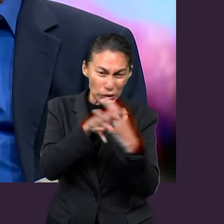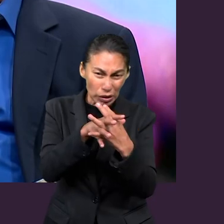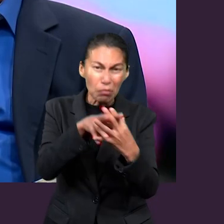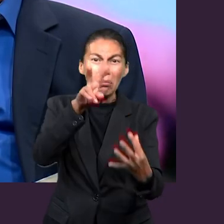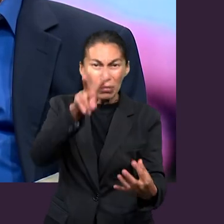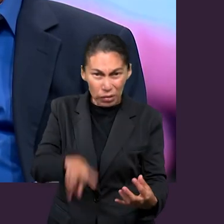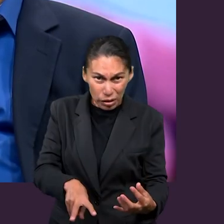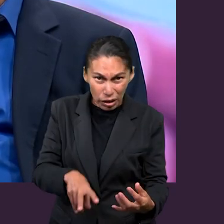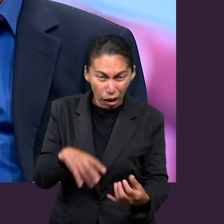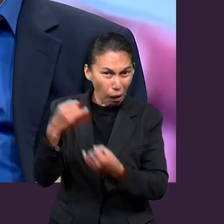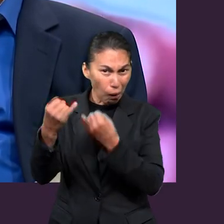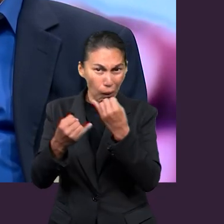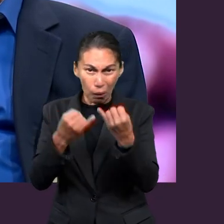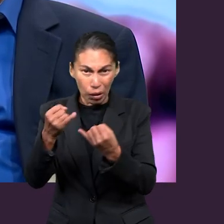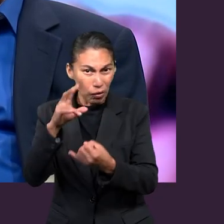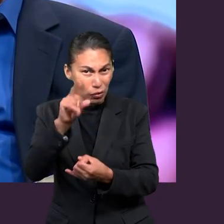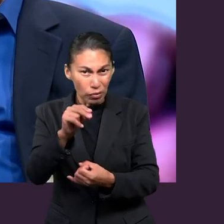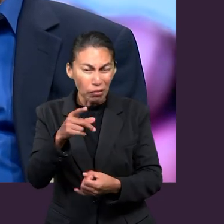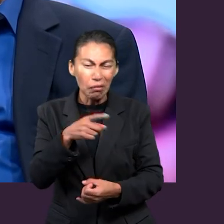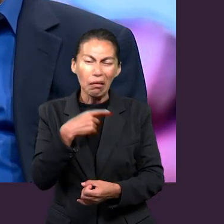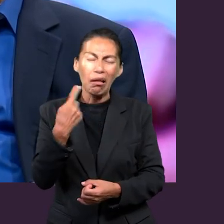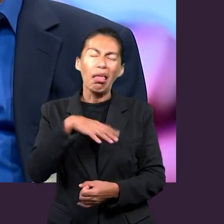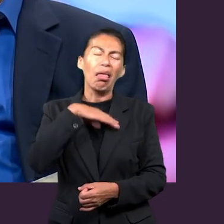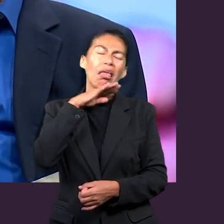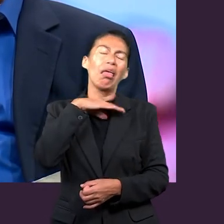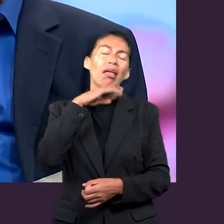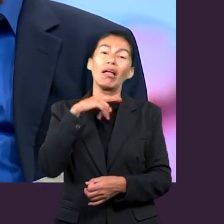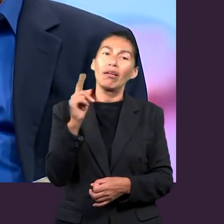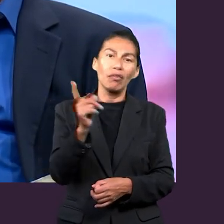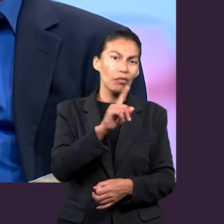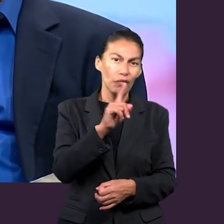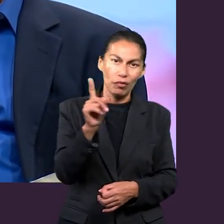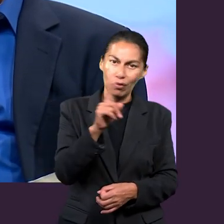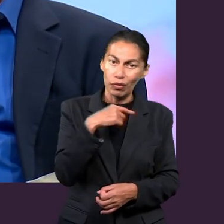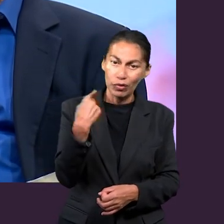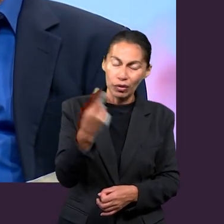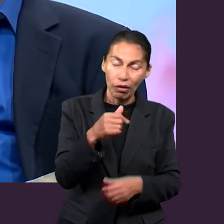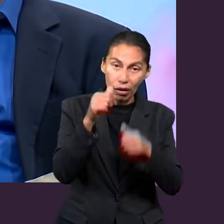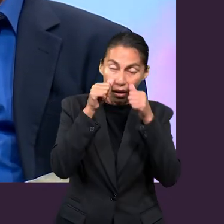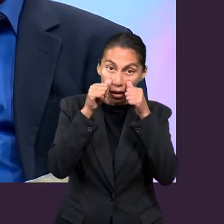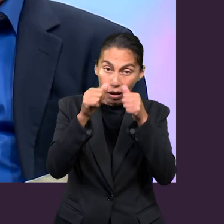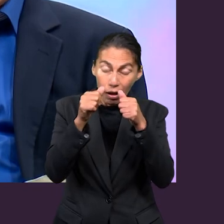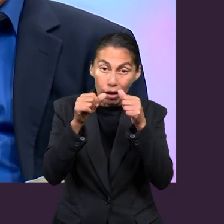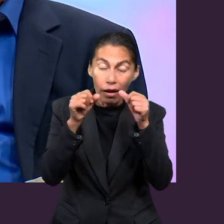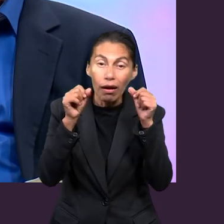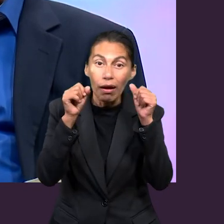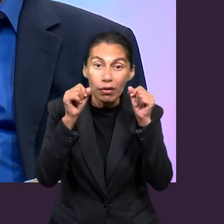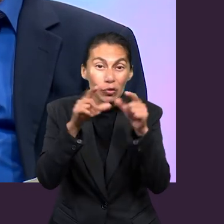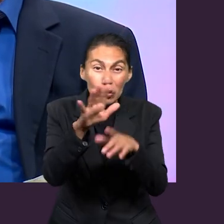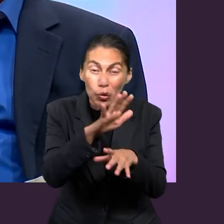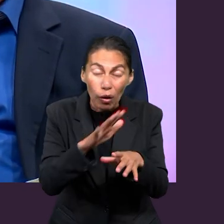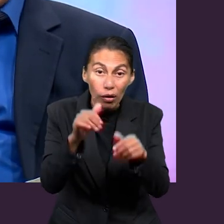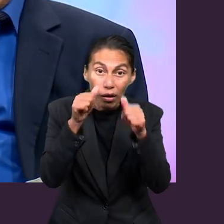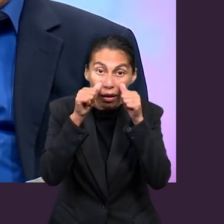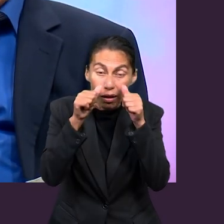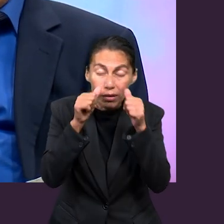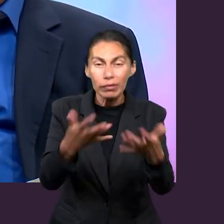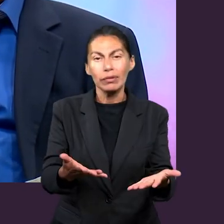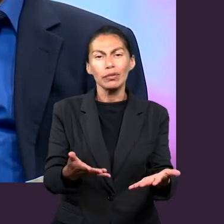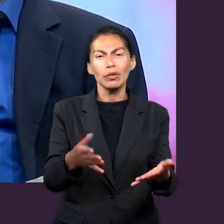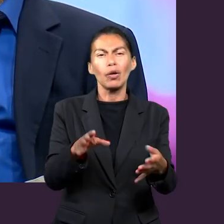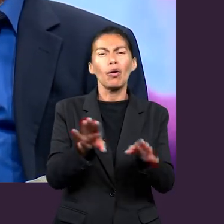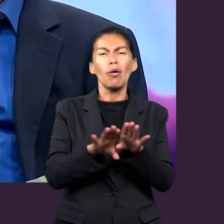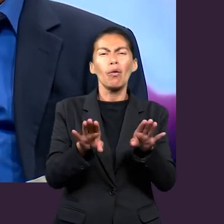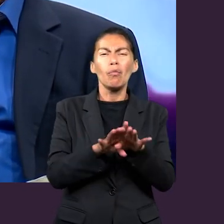real, no es un juego, y nosotros debemos estar conscientes de que enfrentamos a estas potestades de las tinieblas.